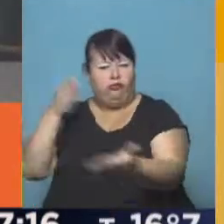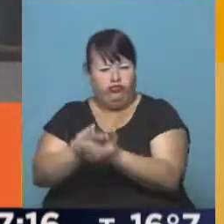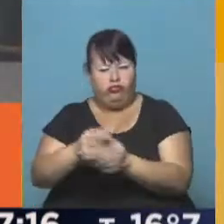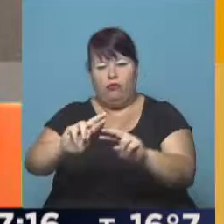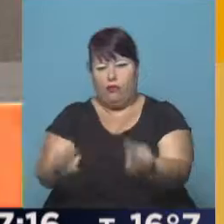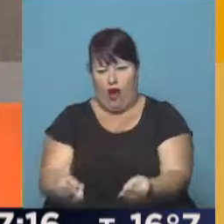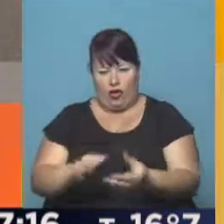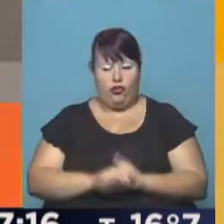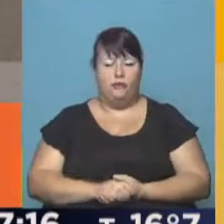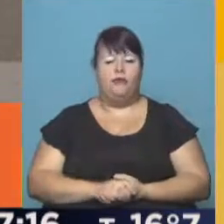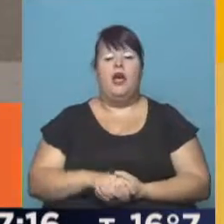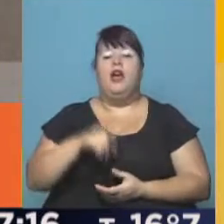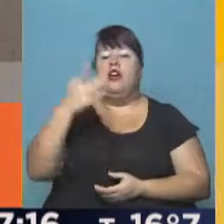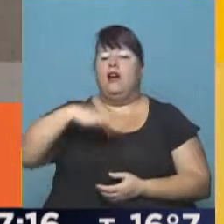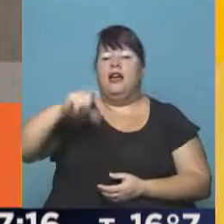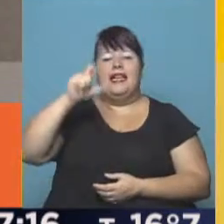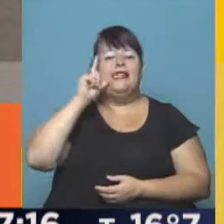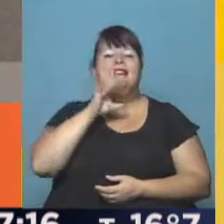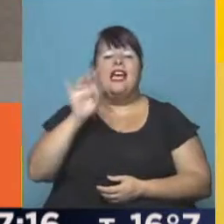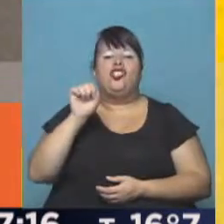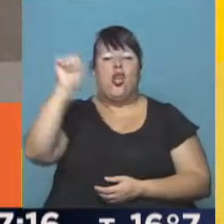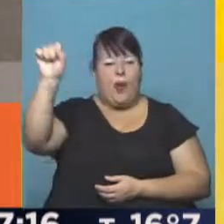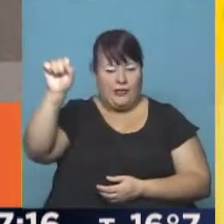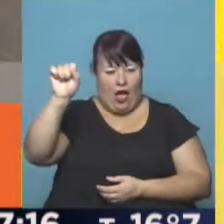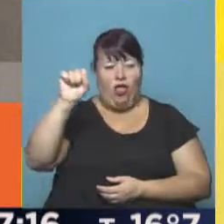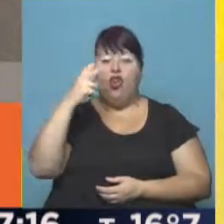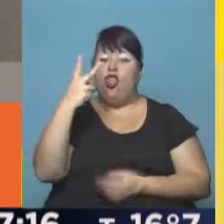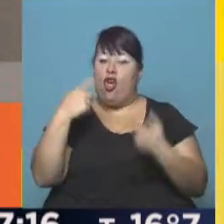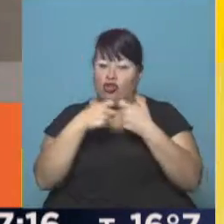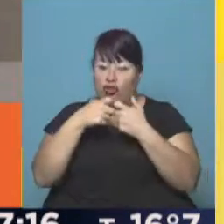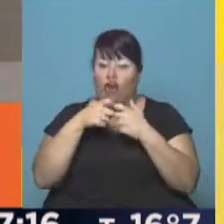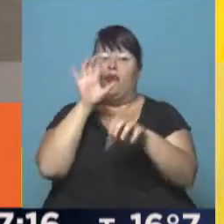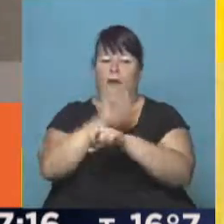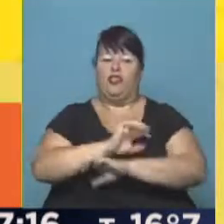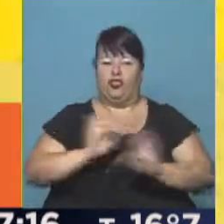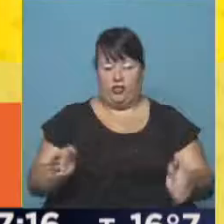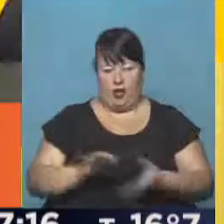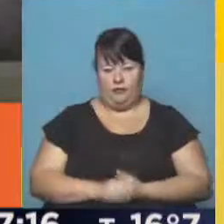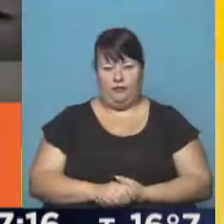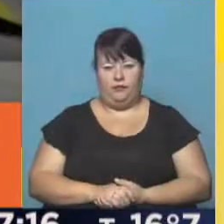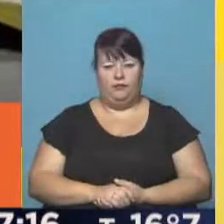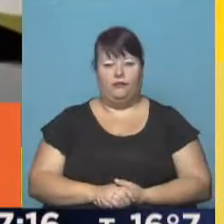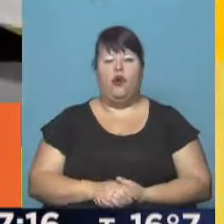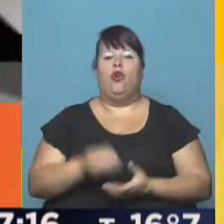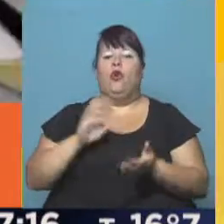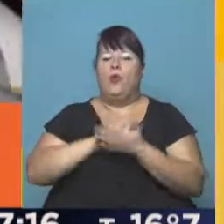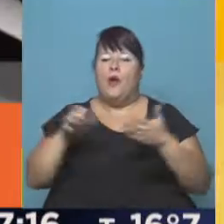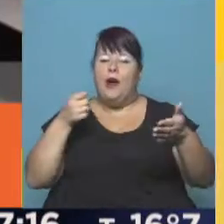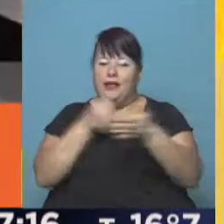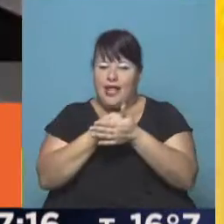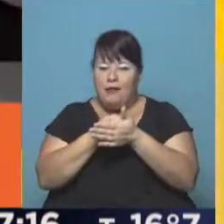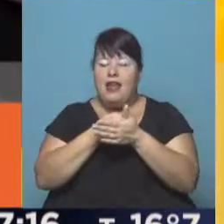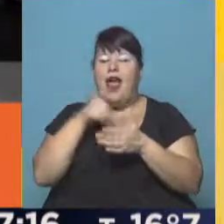y fallecieron. Ocurrió en Cerrito y Libertador. Dos cómplices fueron detenidos. Nueva terminal de